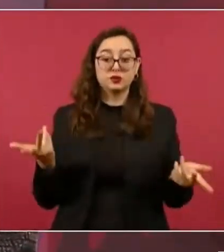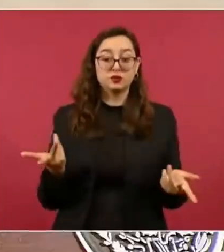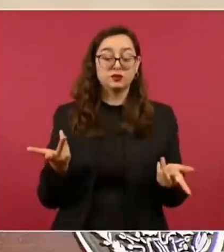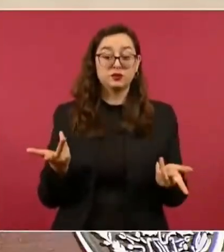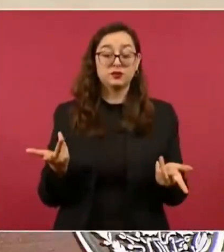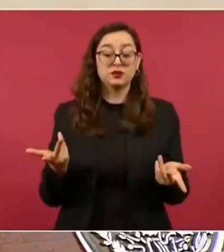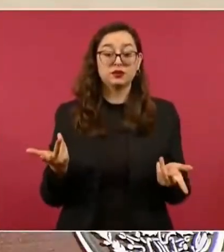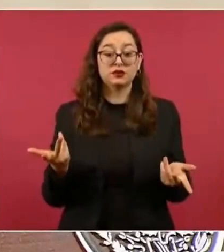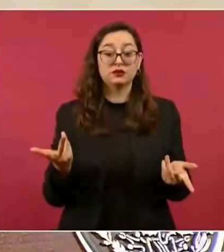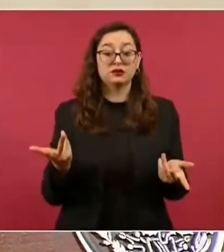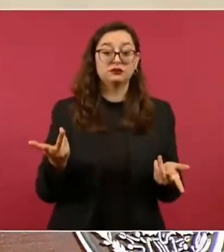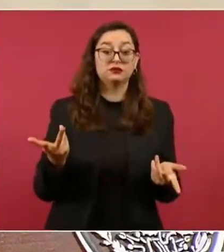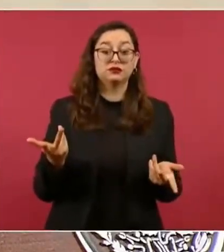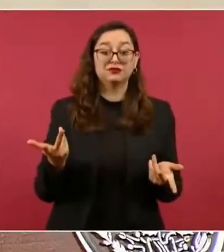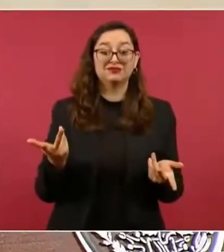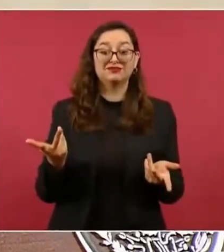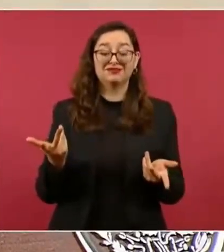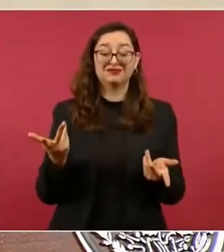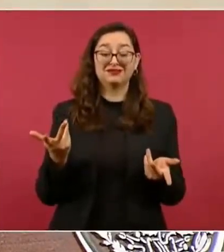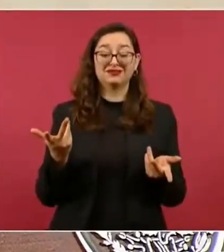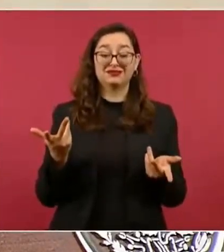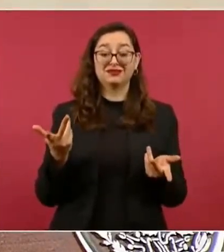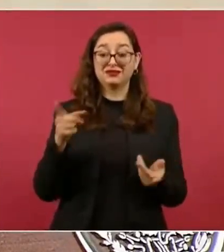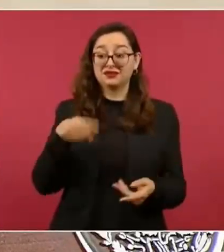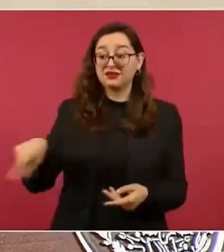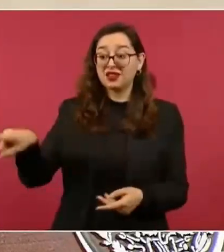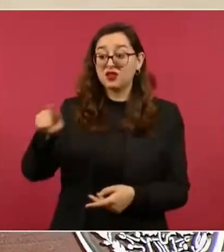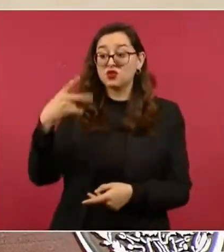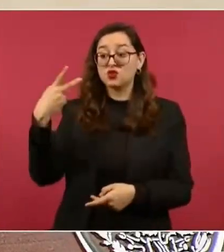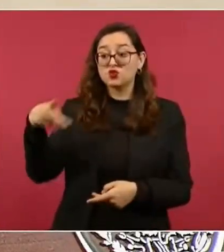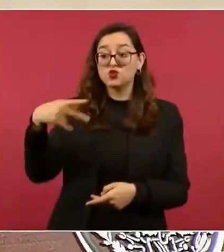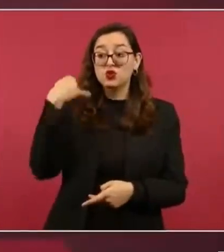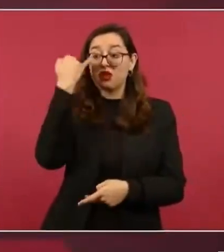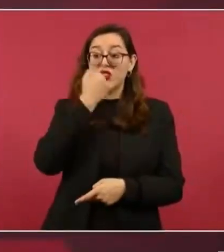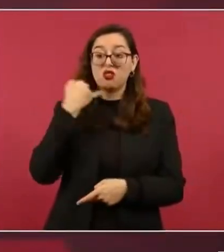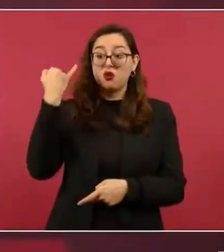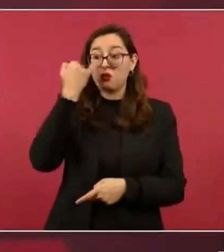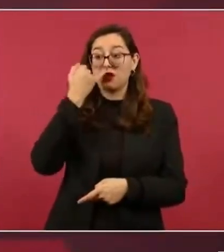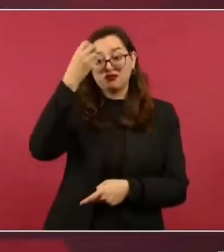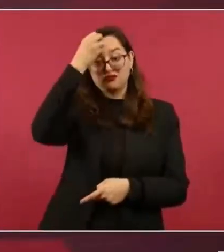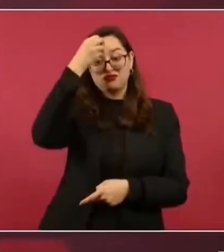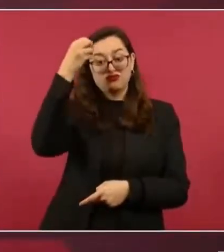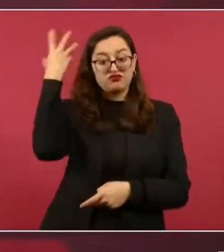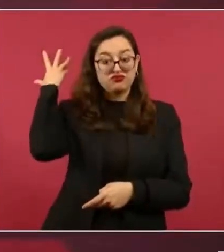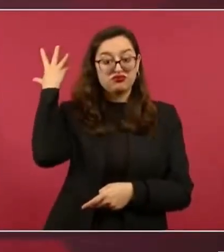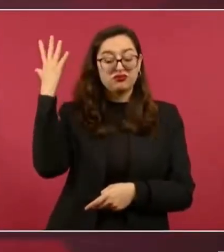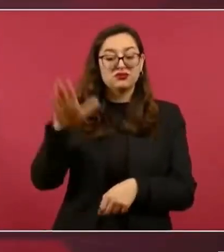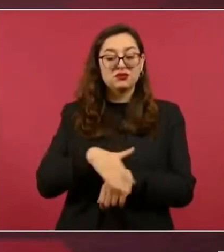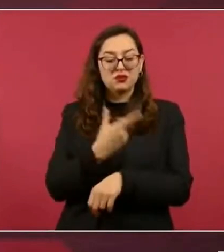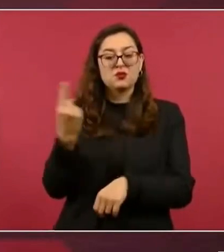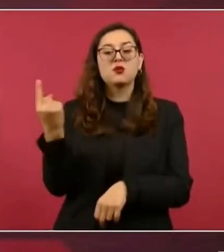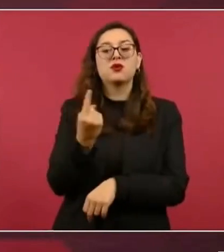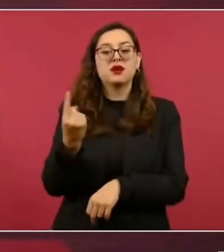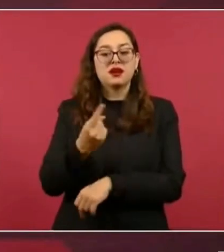del asedio, el cuestionamiento